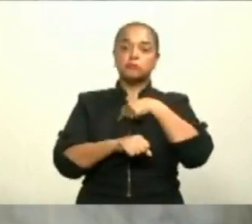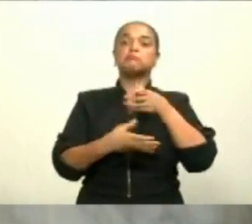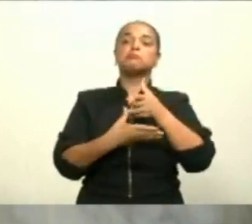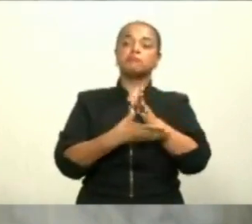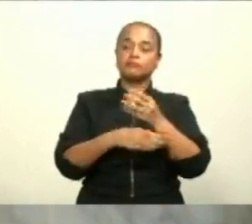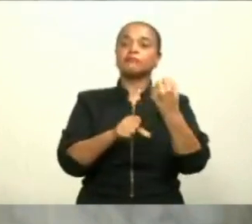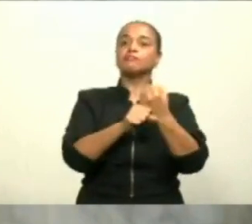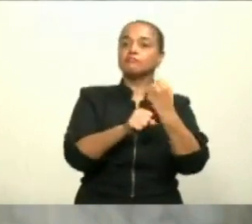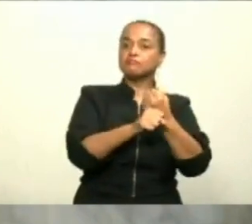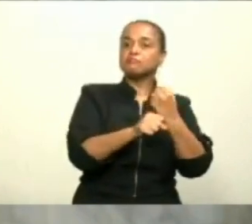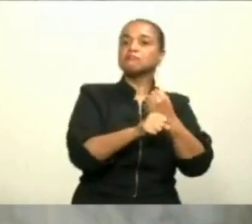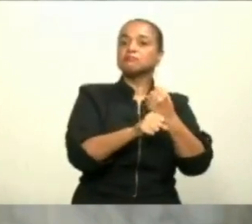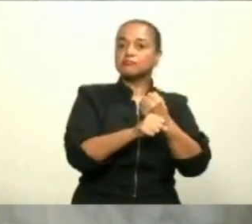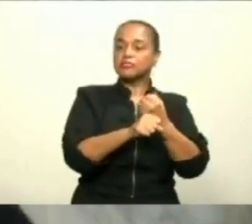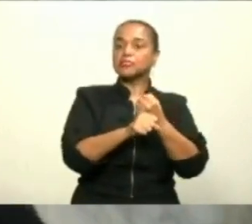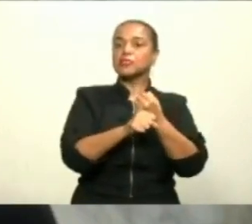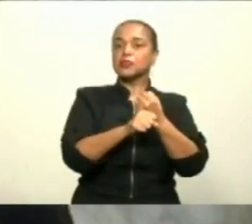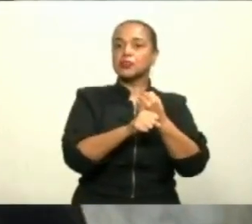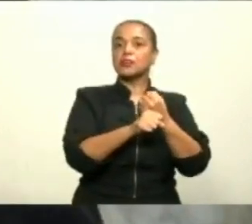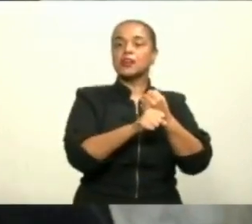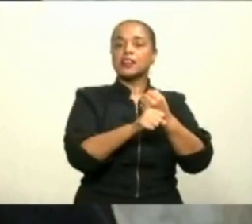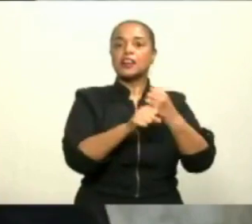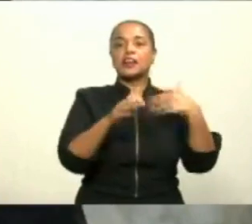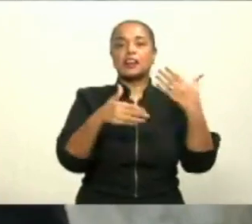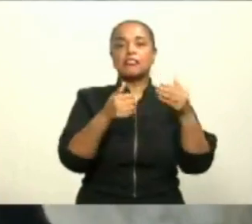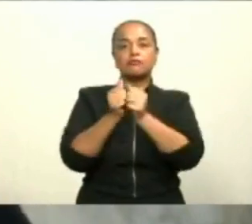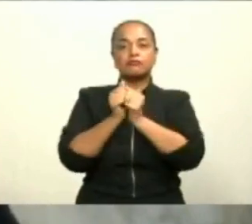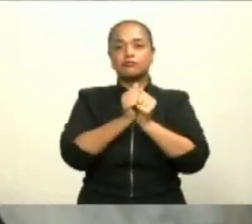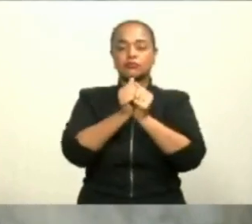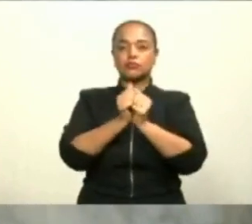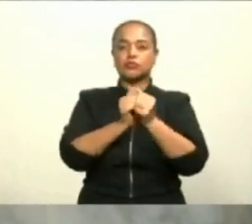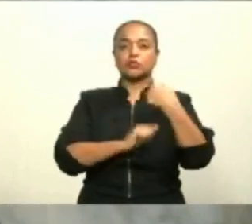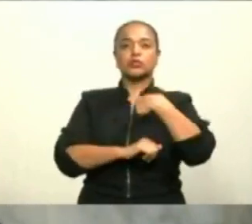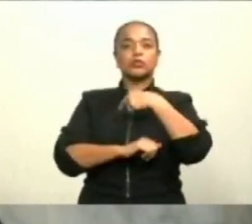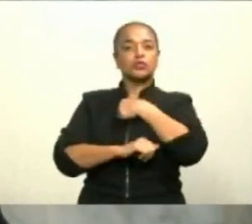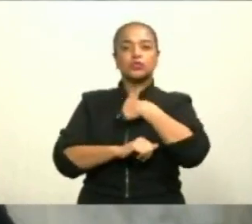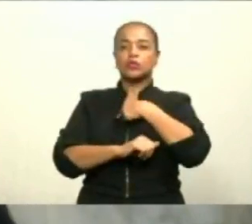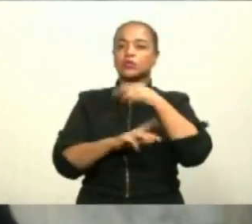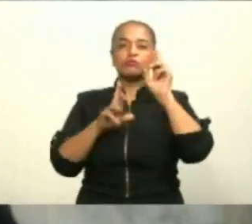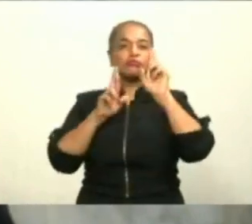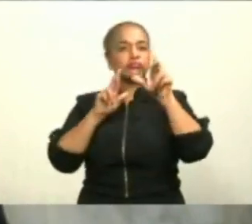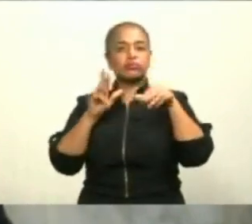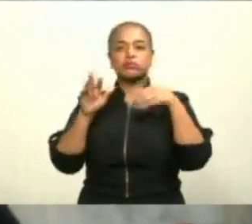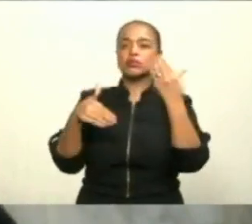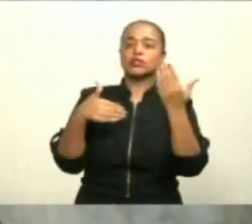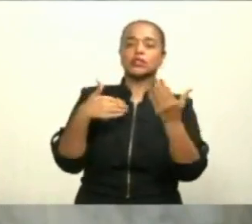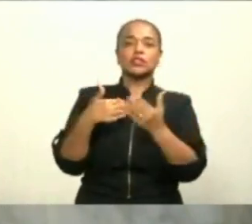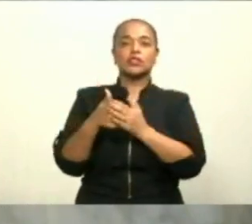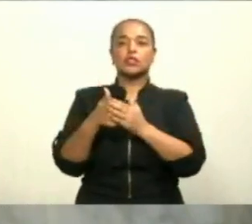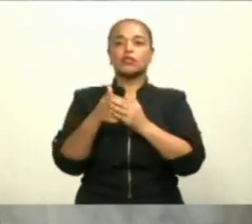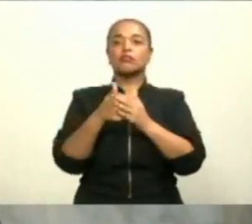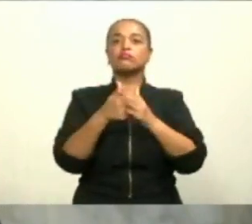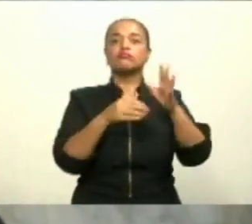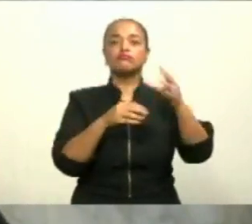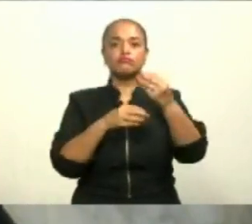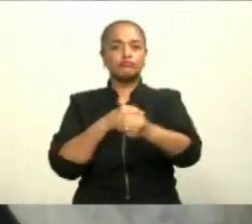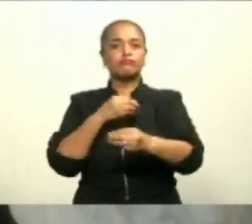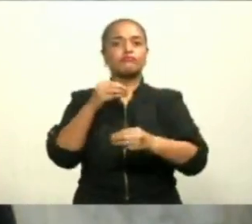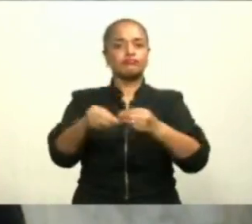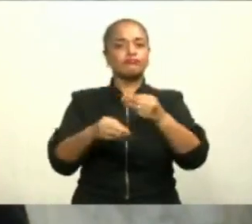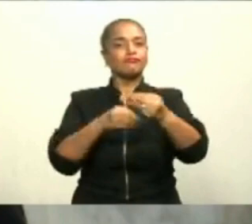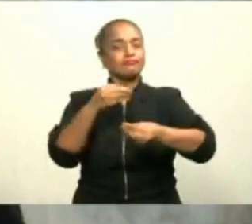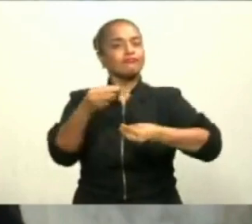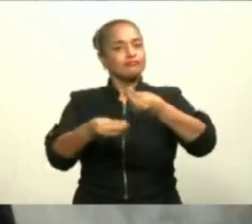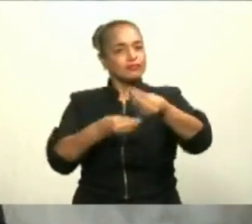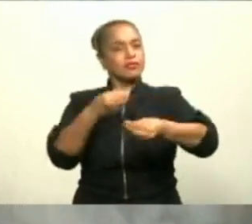público-privadas, que van mucho más allá de la vacuna. Respondimos muy rápido con donaciones al Ministerio de